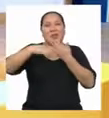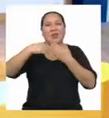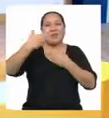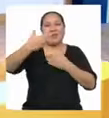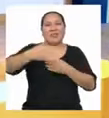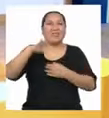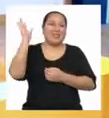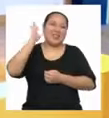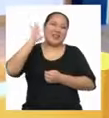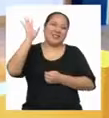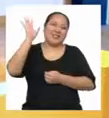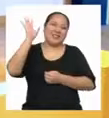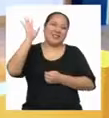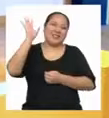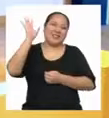Chao Chao